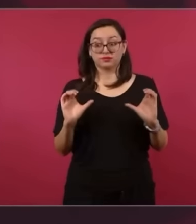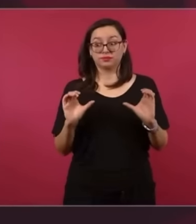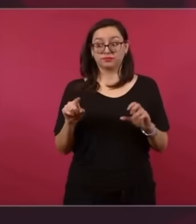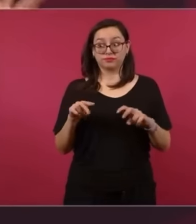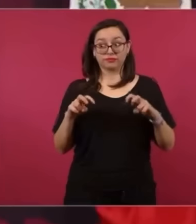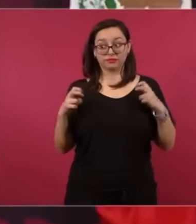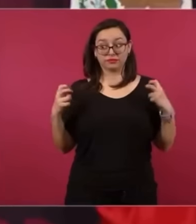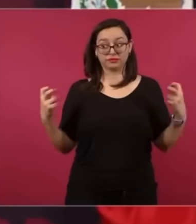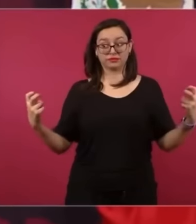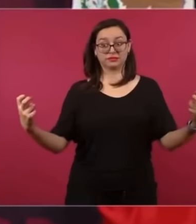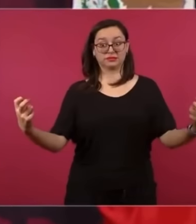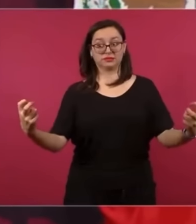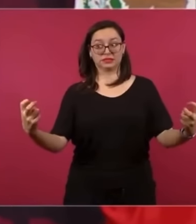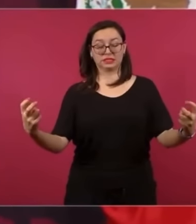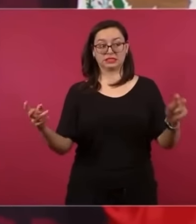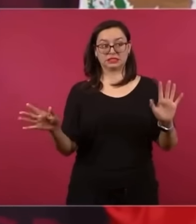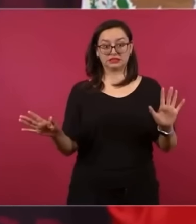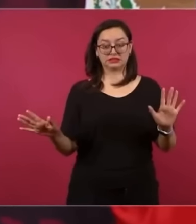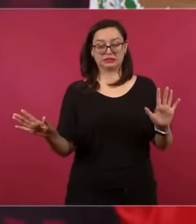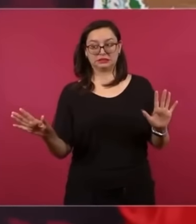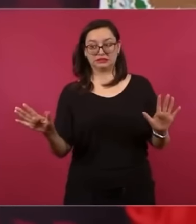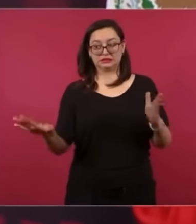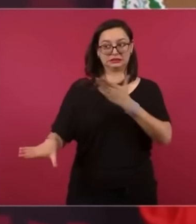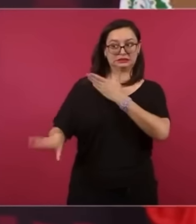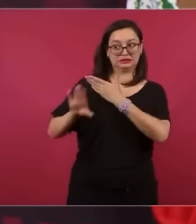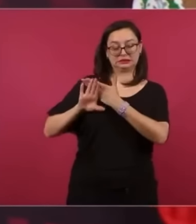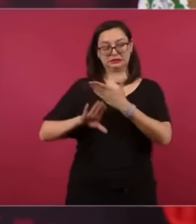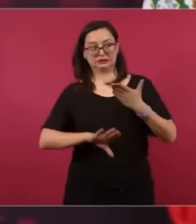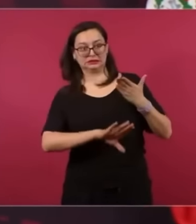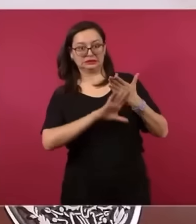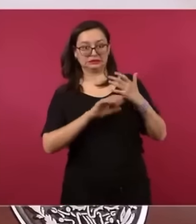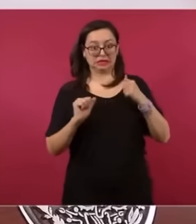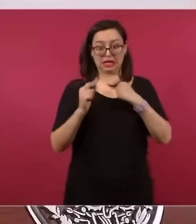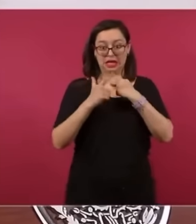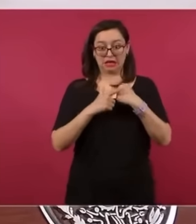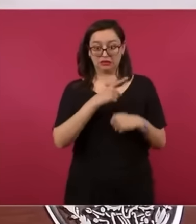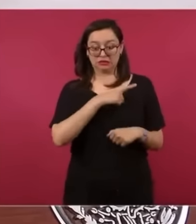todos cargados